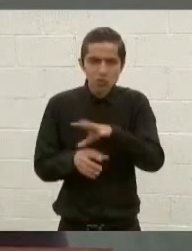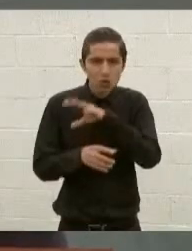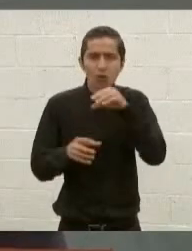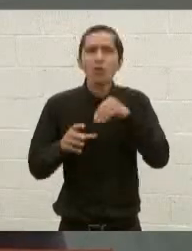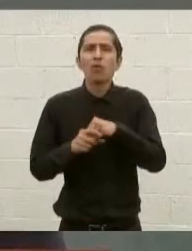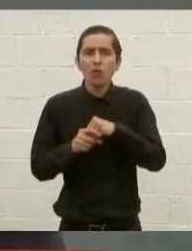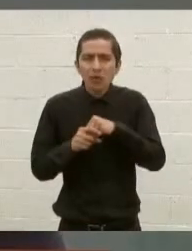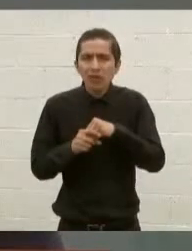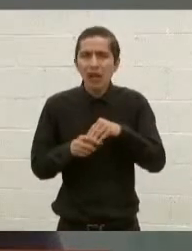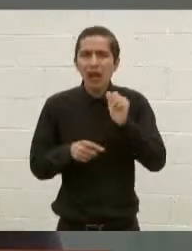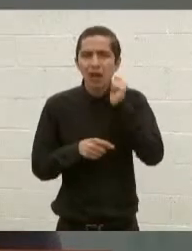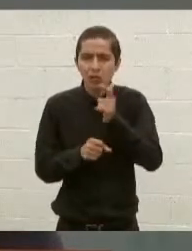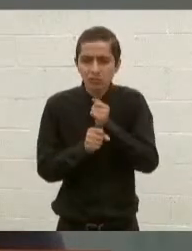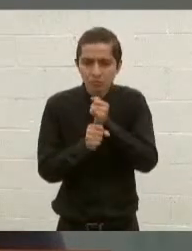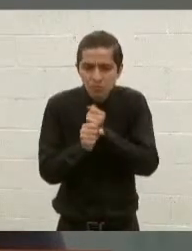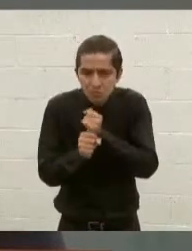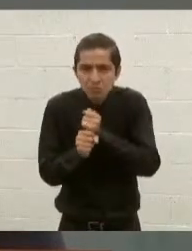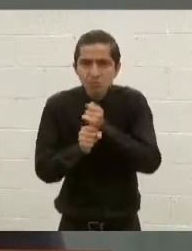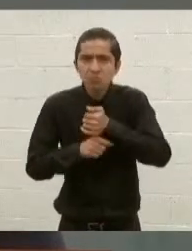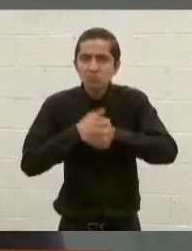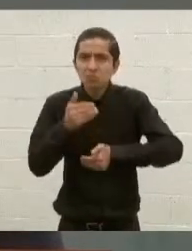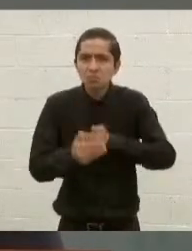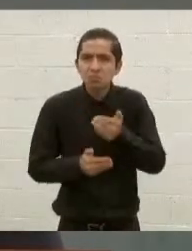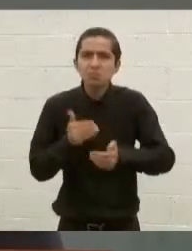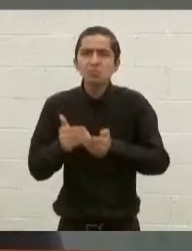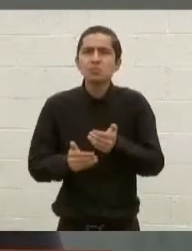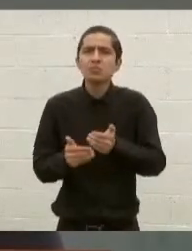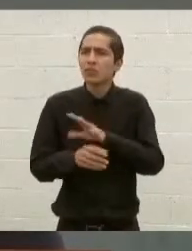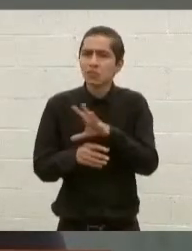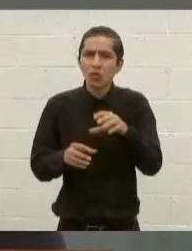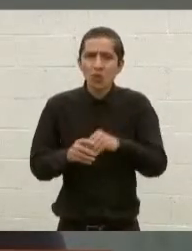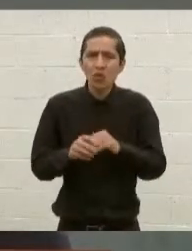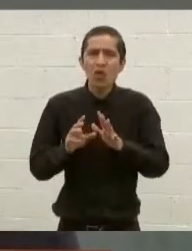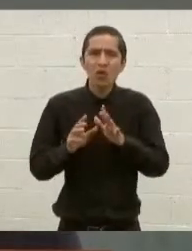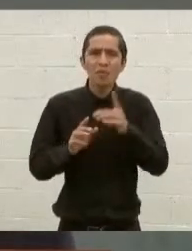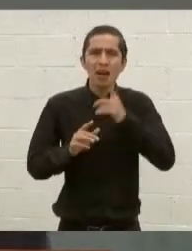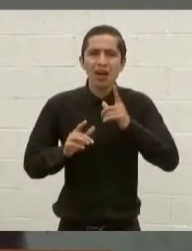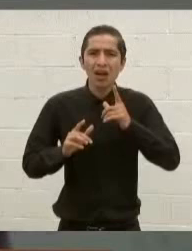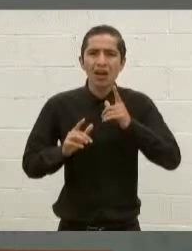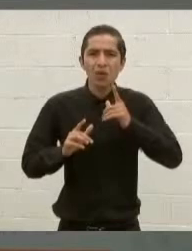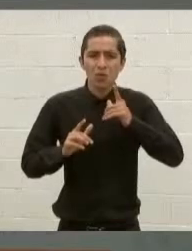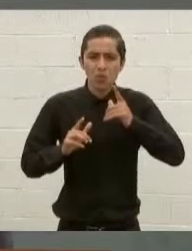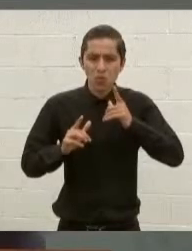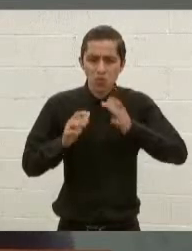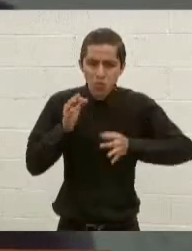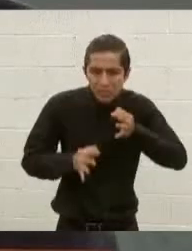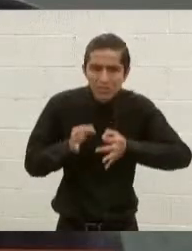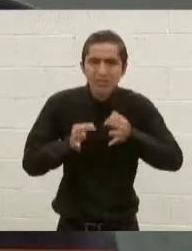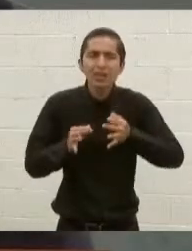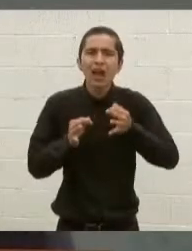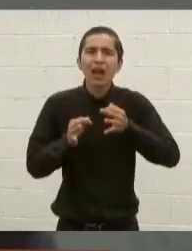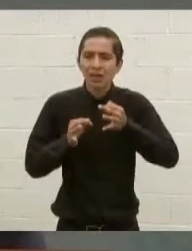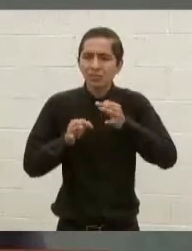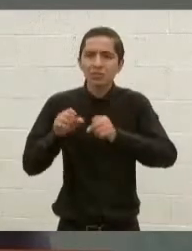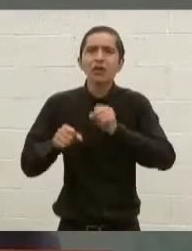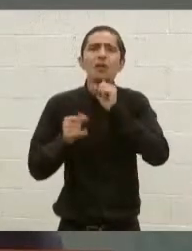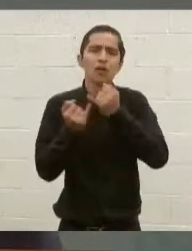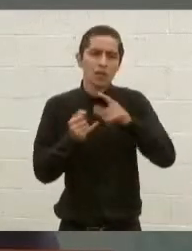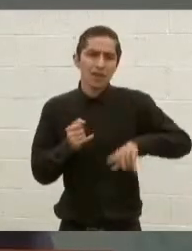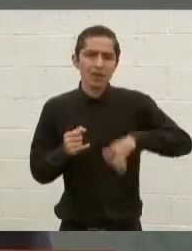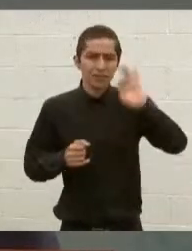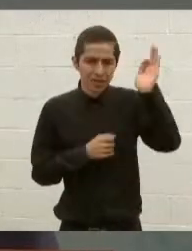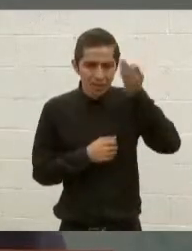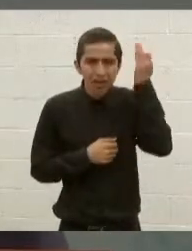capacidades de investigación, inteligencia y judicialización del Gobierno de la